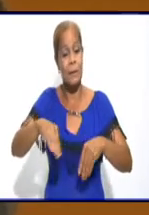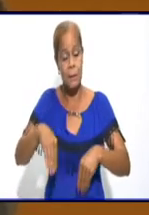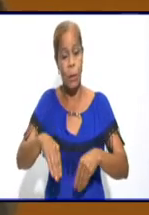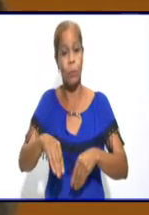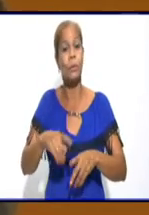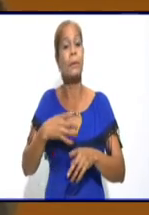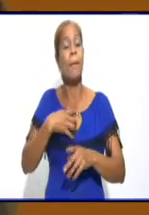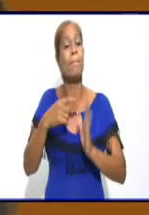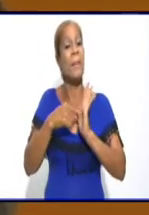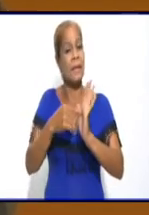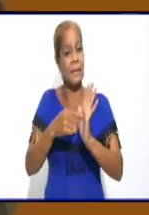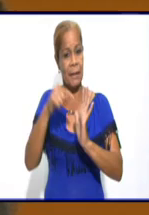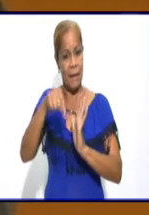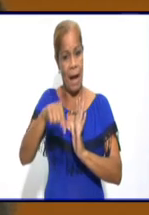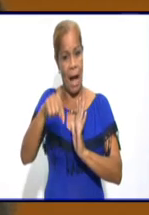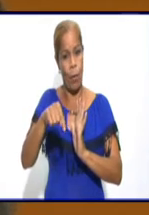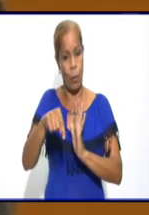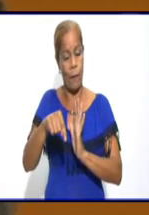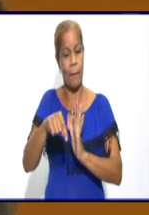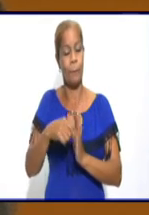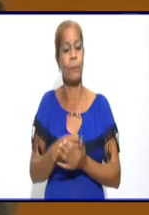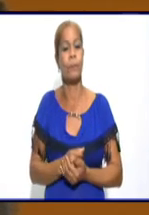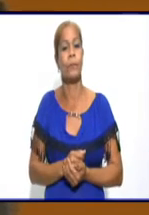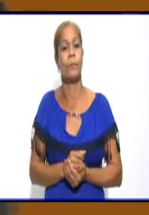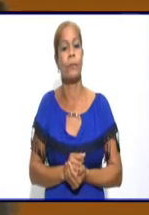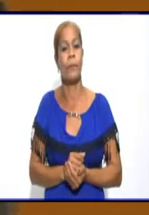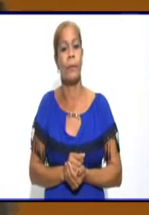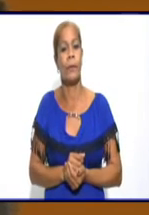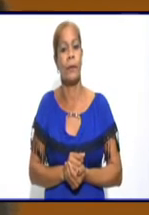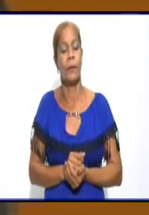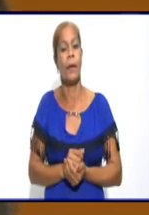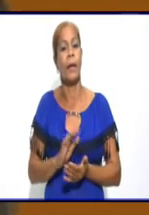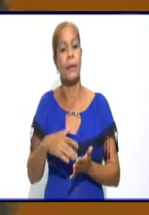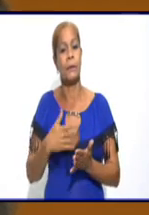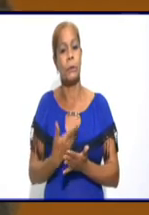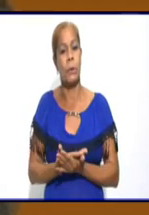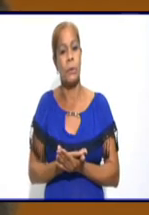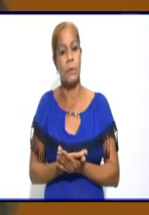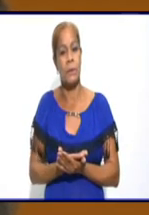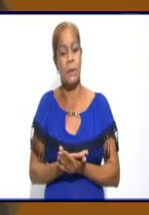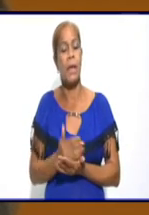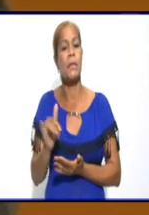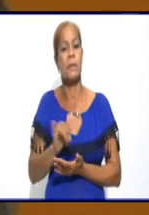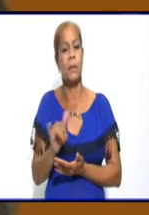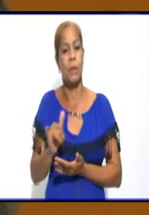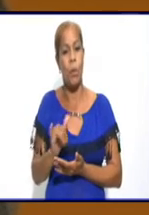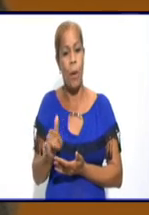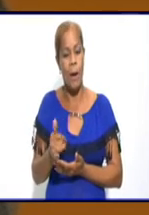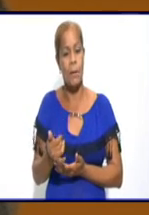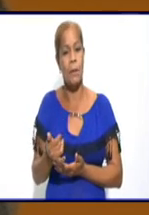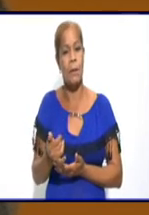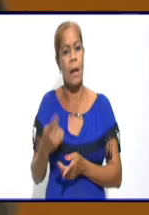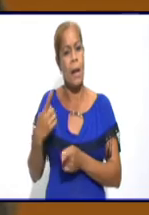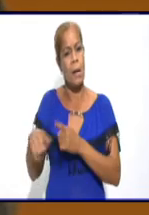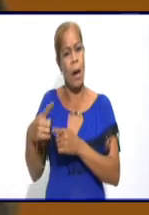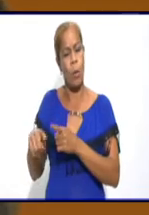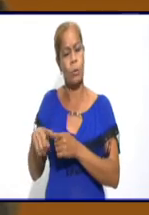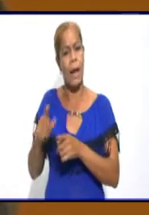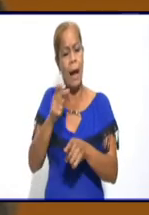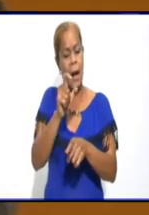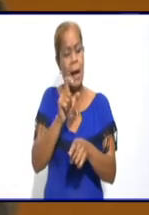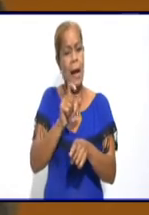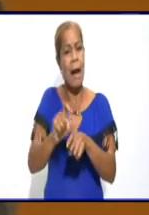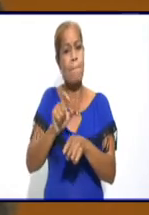de la declaración jurada del impuesto sobre ingresos personales, mediante la DJ08 y también la DJ12 para el sector agropecuario. Estos